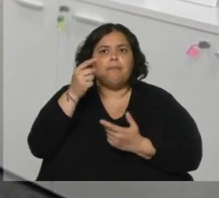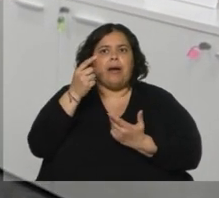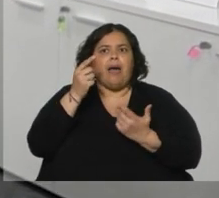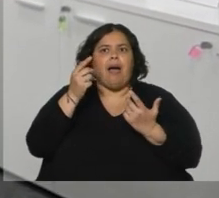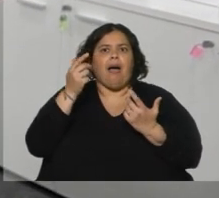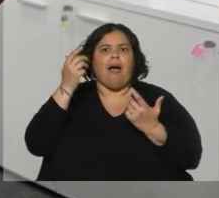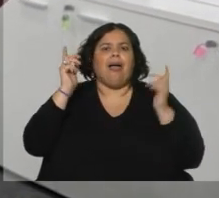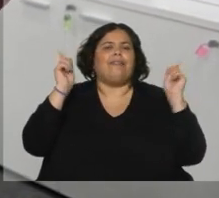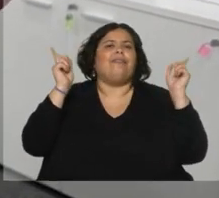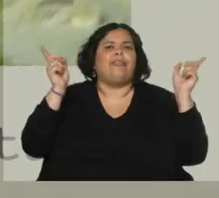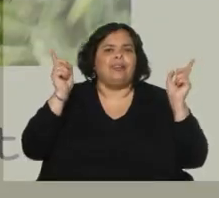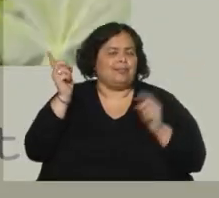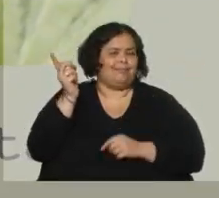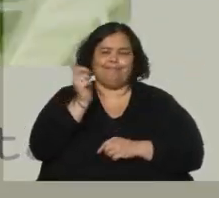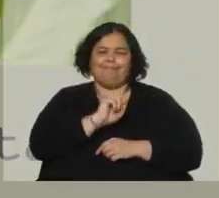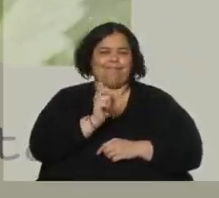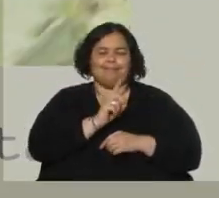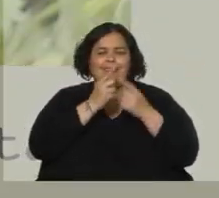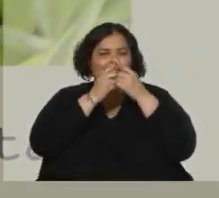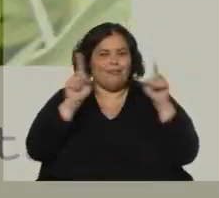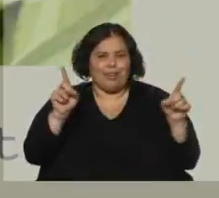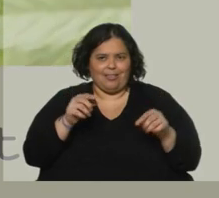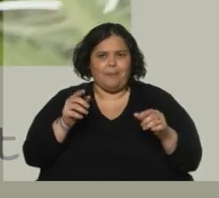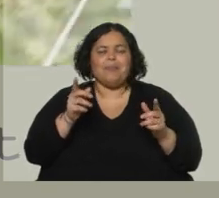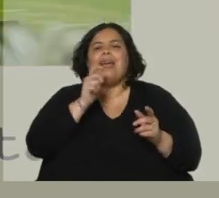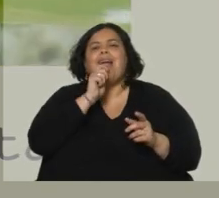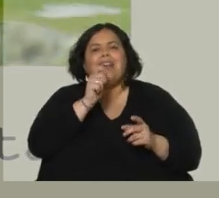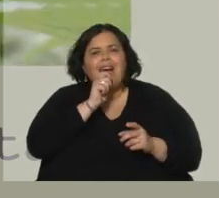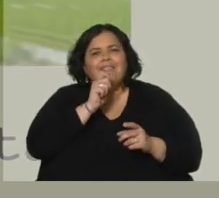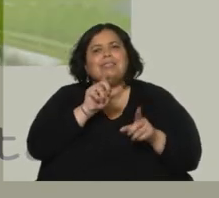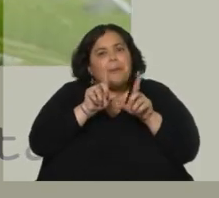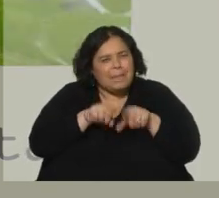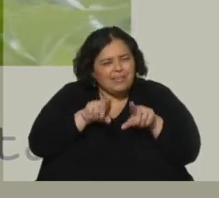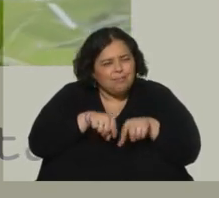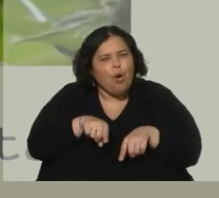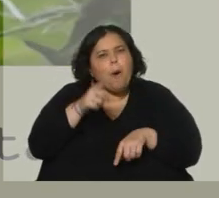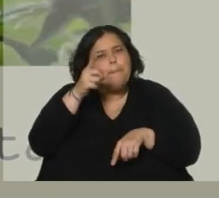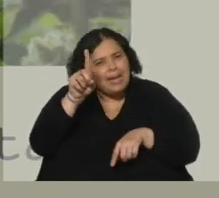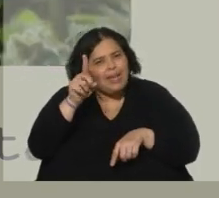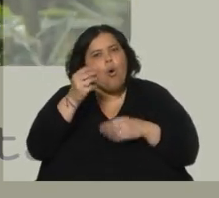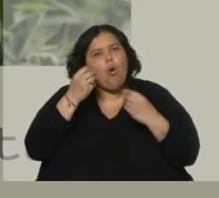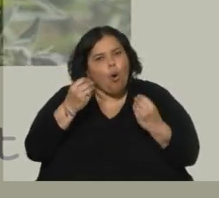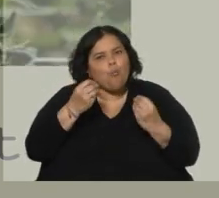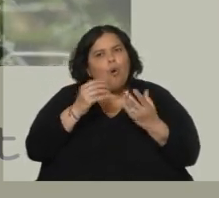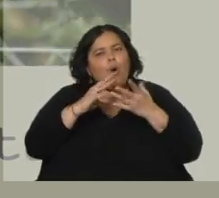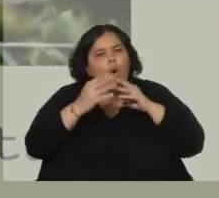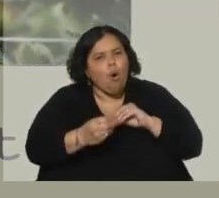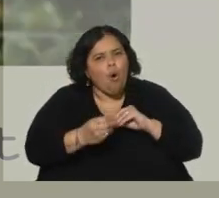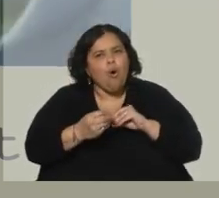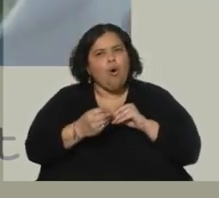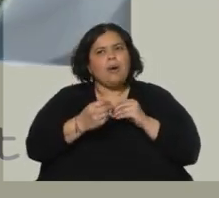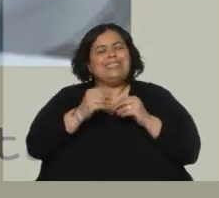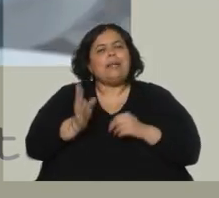que no tiene, digamos, el cannabis es cannabis, siempre es cannabis y no hay una diferencia en eso, pero son las prácticas de cómo se